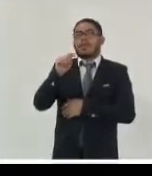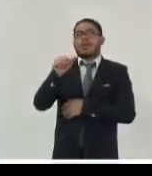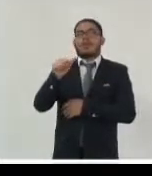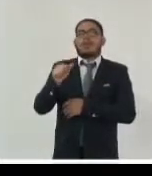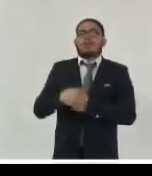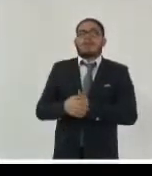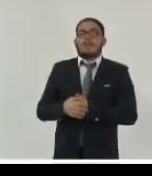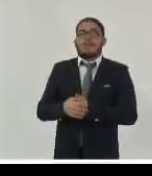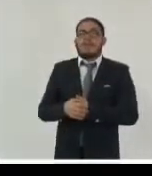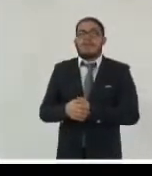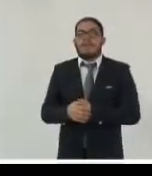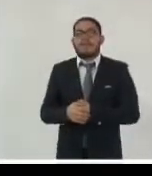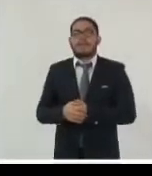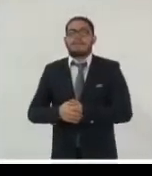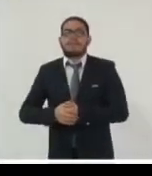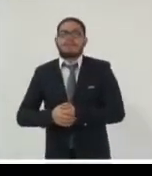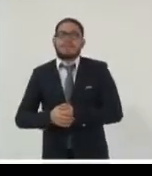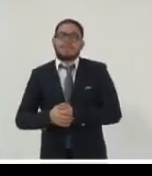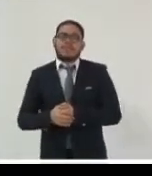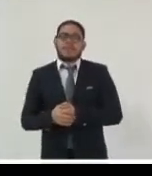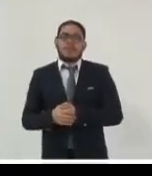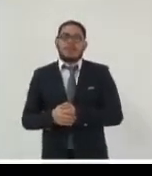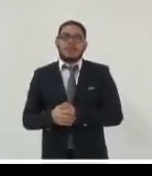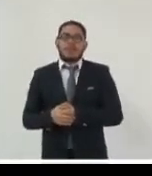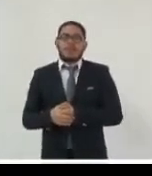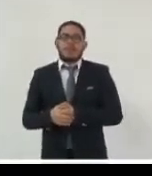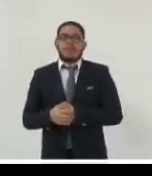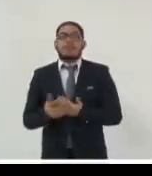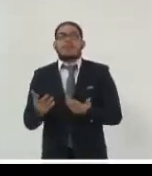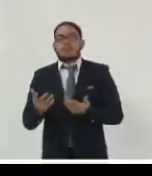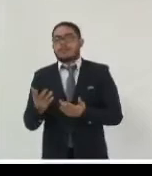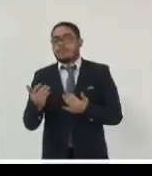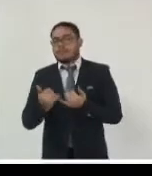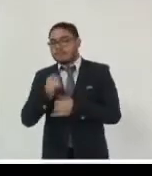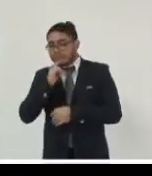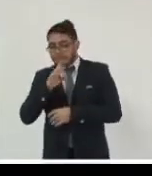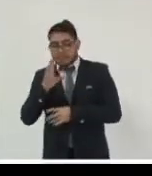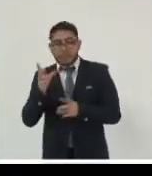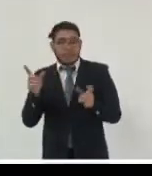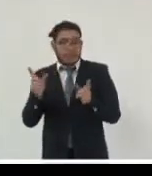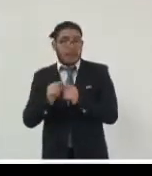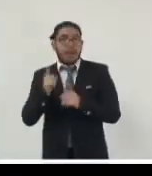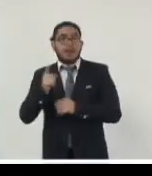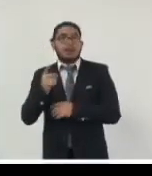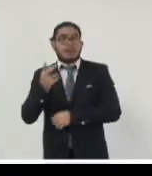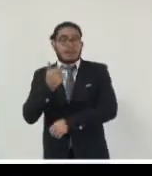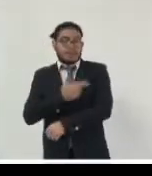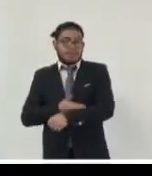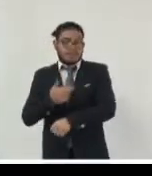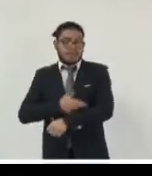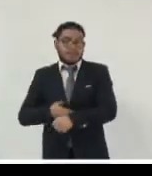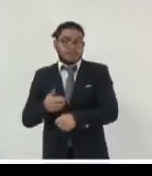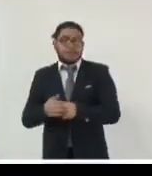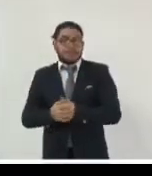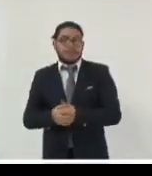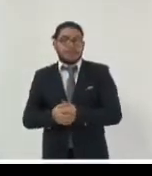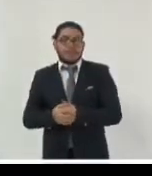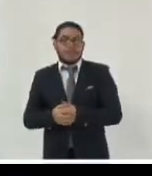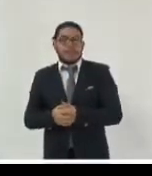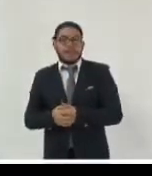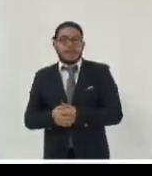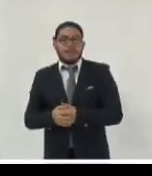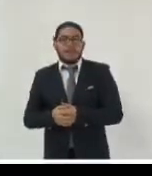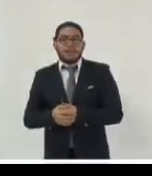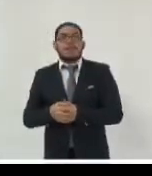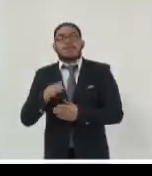dejó este camino la base de gestión de datos la base de la gestión de datos es un sistema de gestión documental integral e